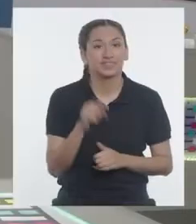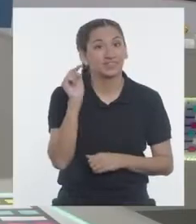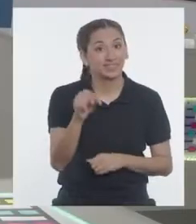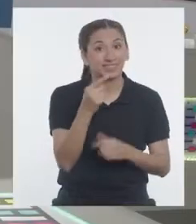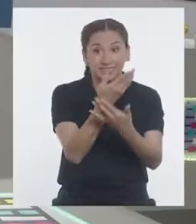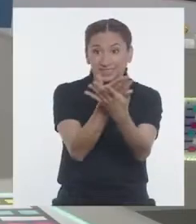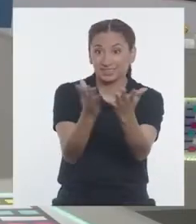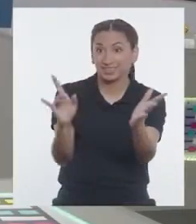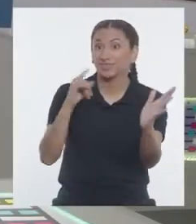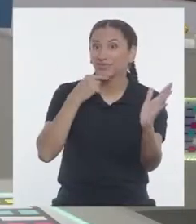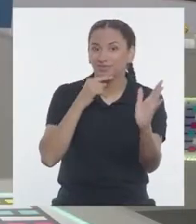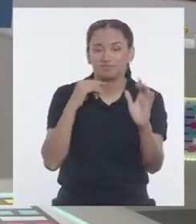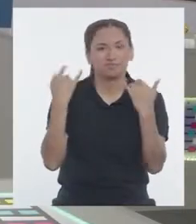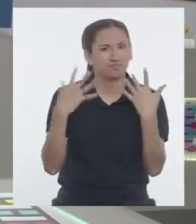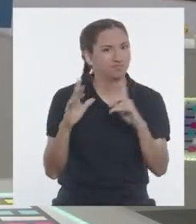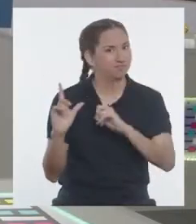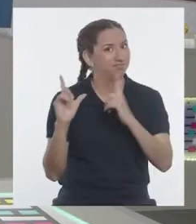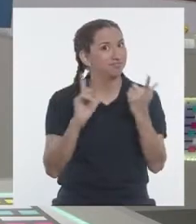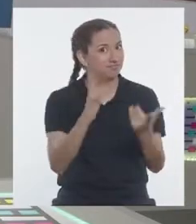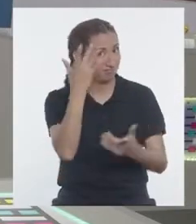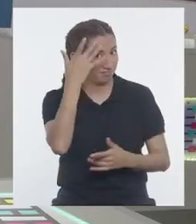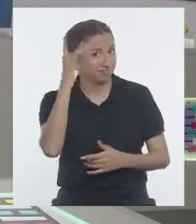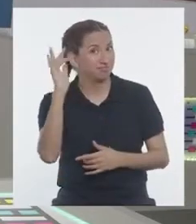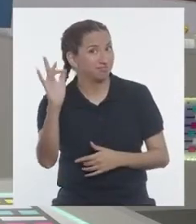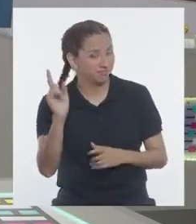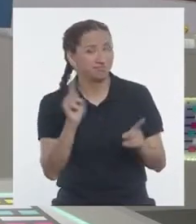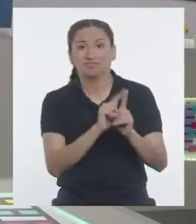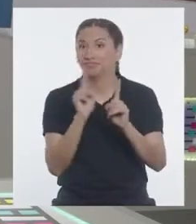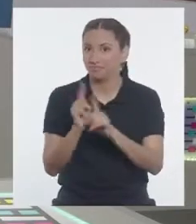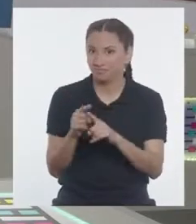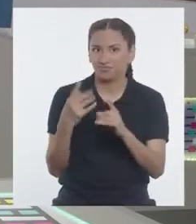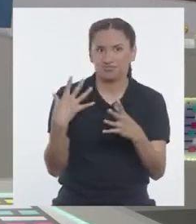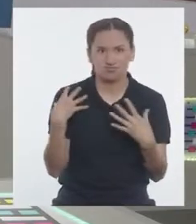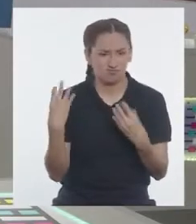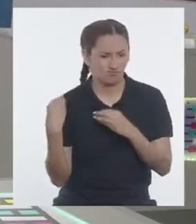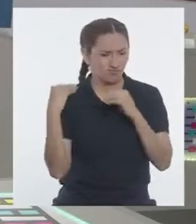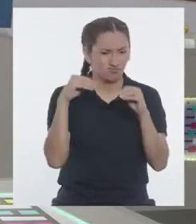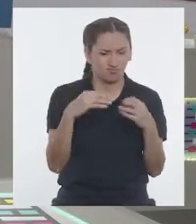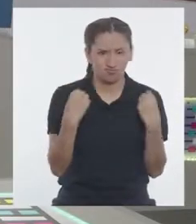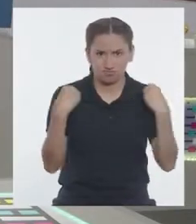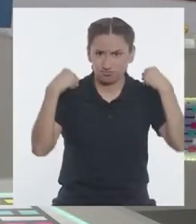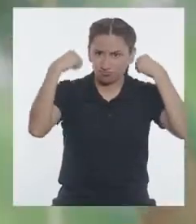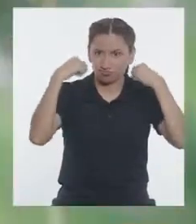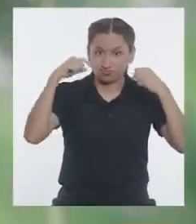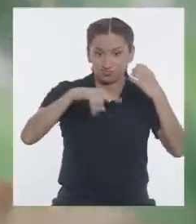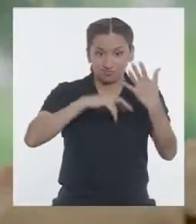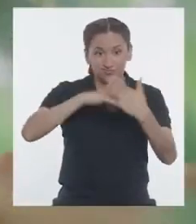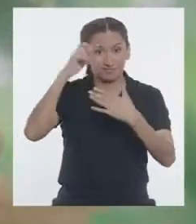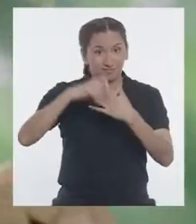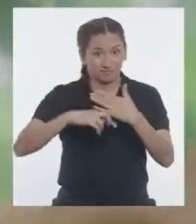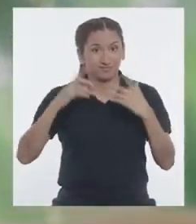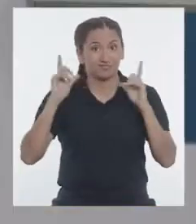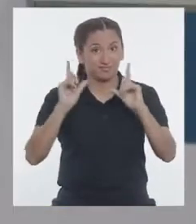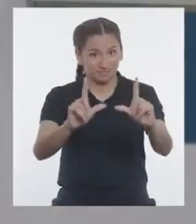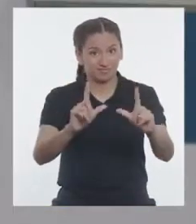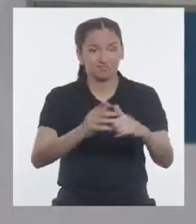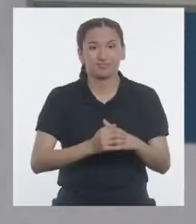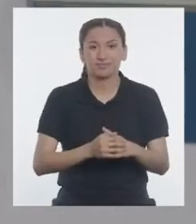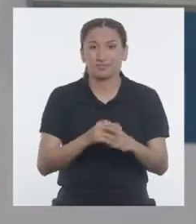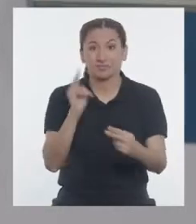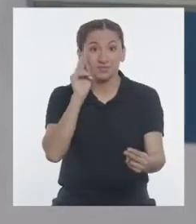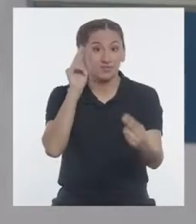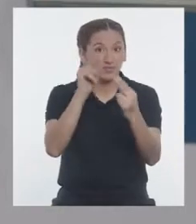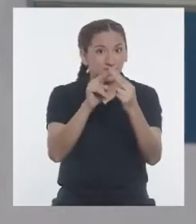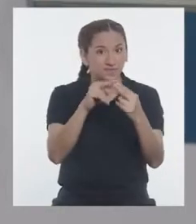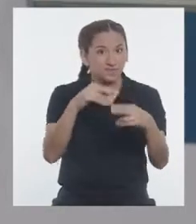Estas chicas son muy listas y sobre todo están poniéndole mucho empeño al propósito. ¡Y nos